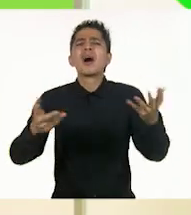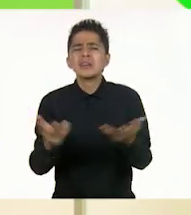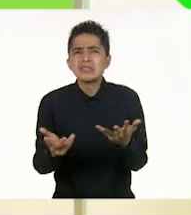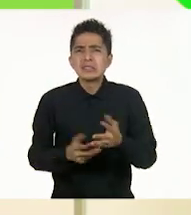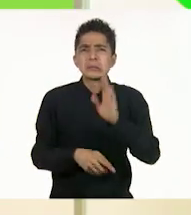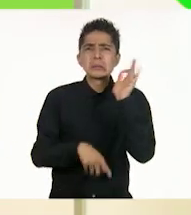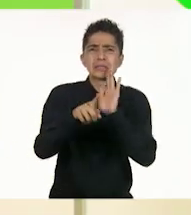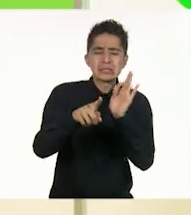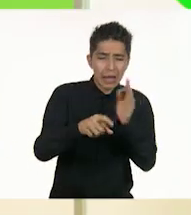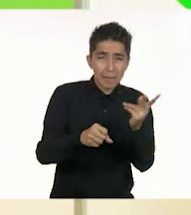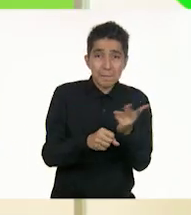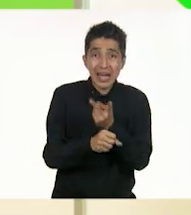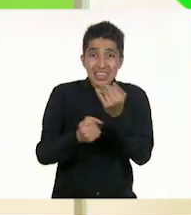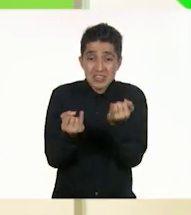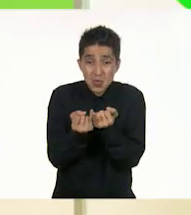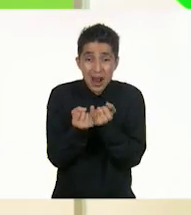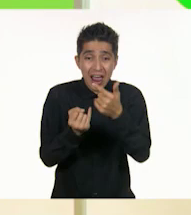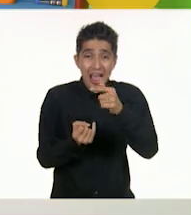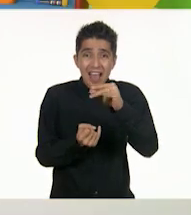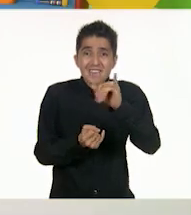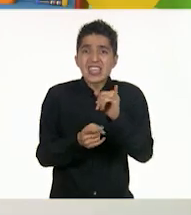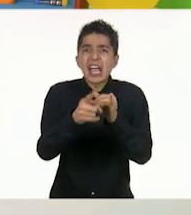estuvieran en una situación como Gaby?